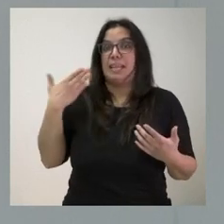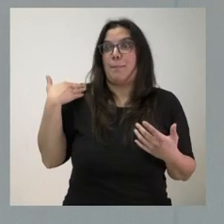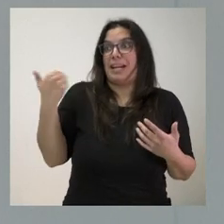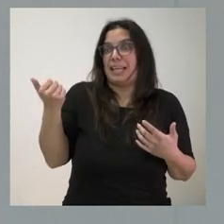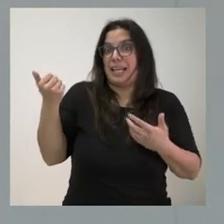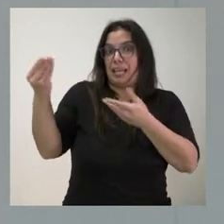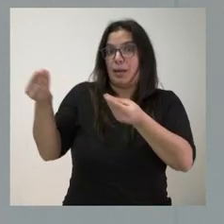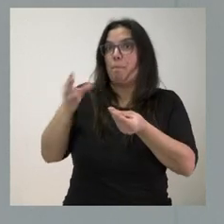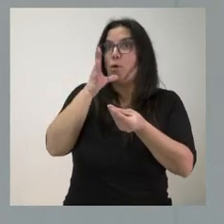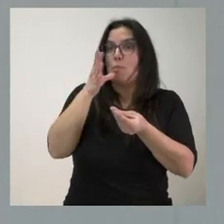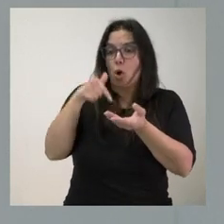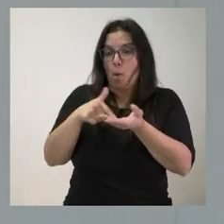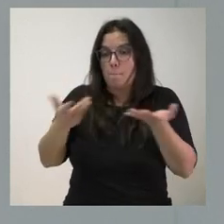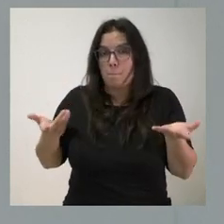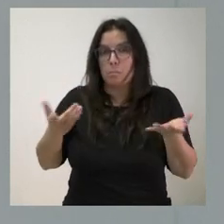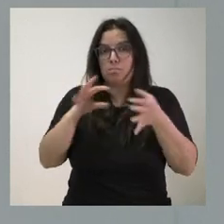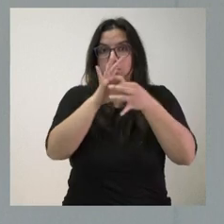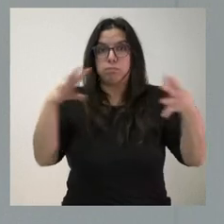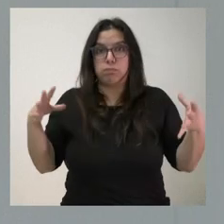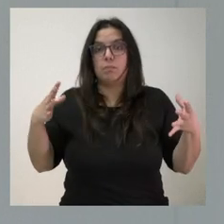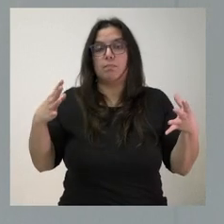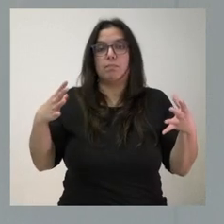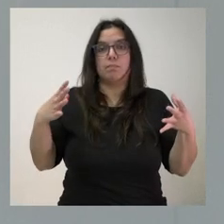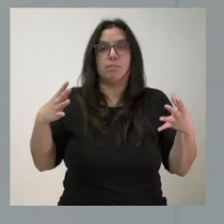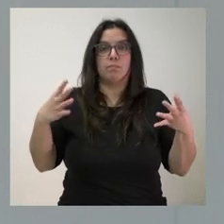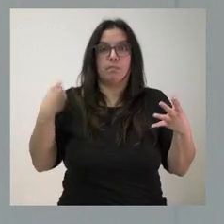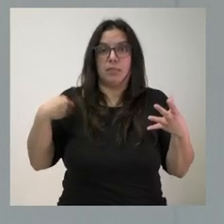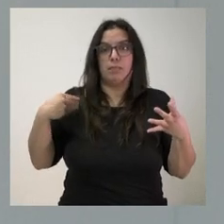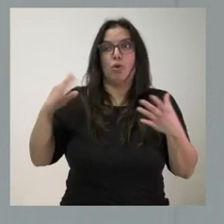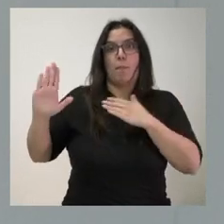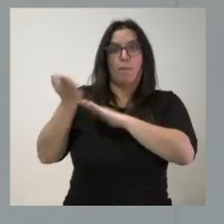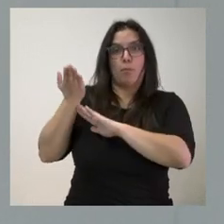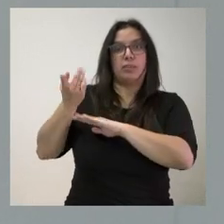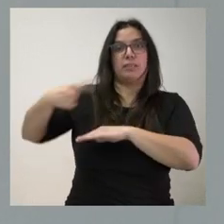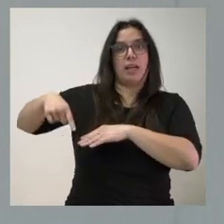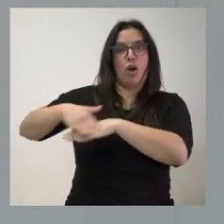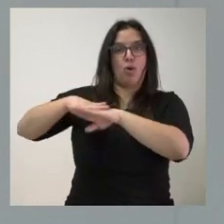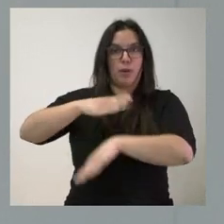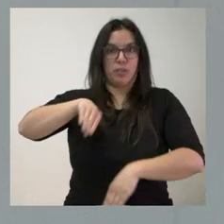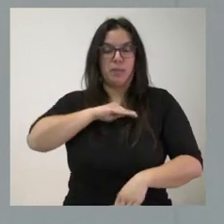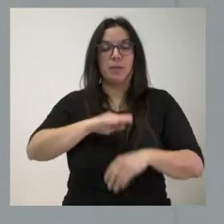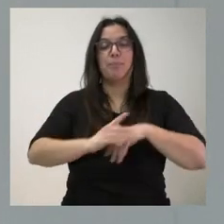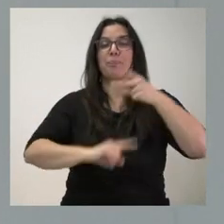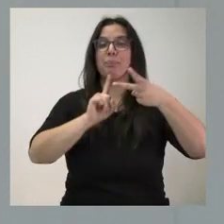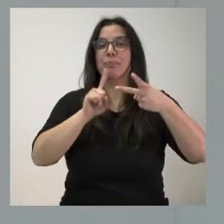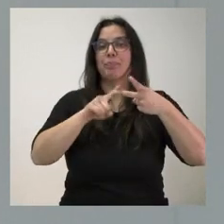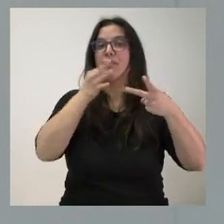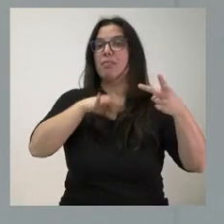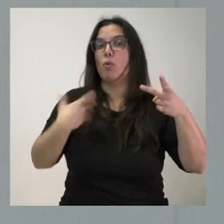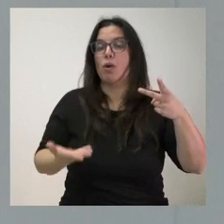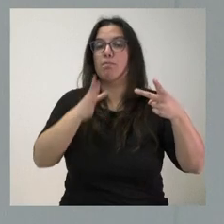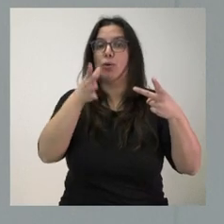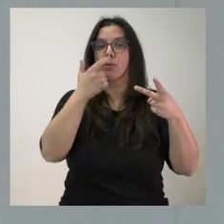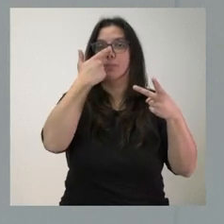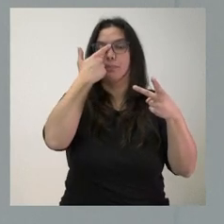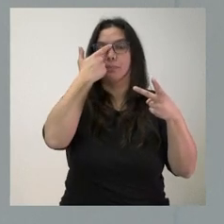no se produce en estas circunstancias por parte del requerimiento planteado por parte del Gobierno. En segundo lugar, que se incumple